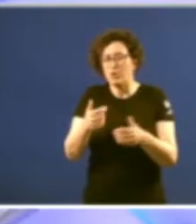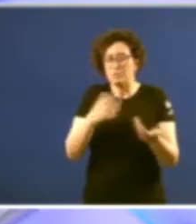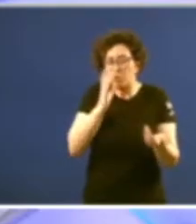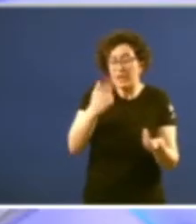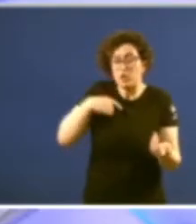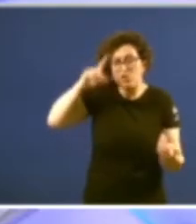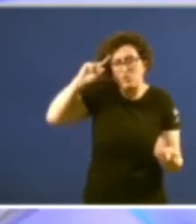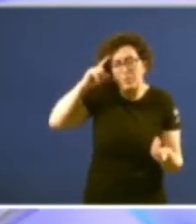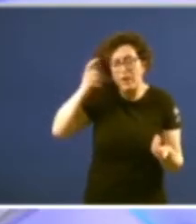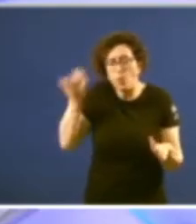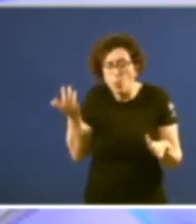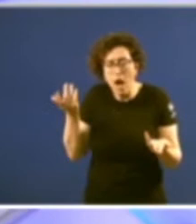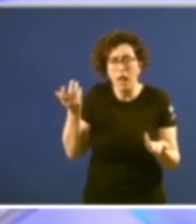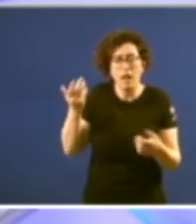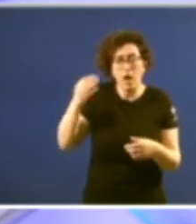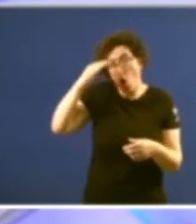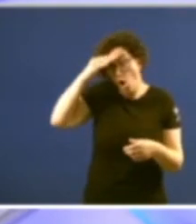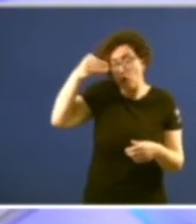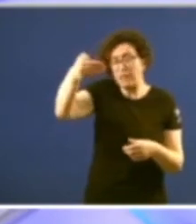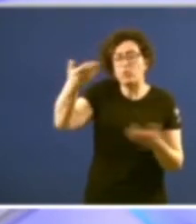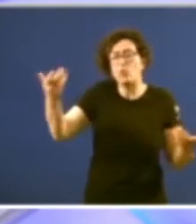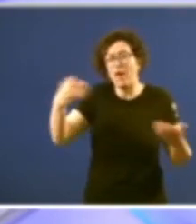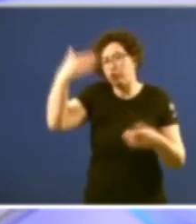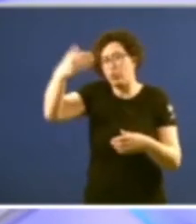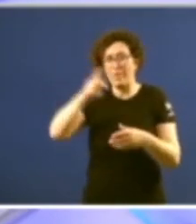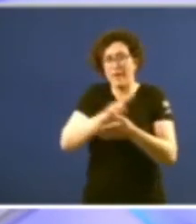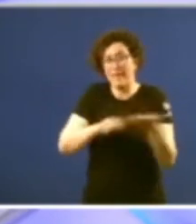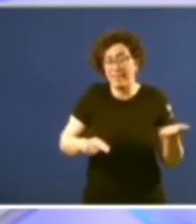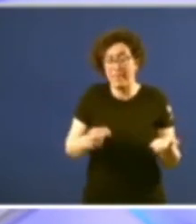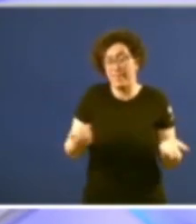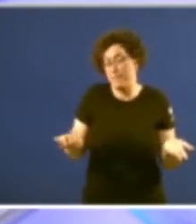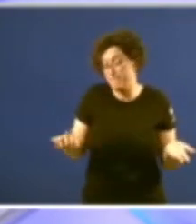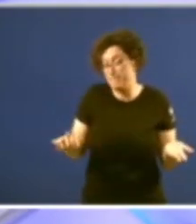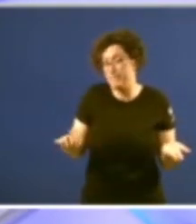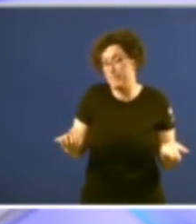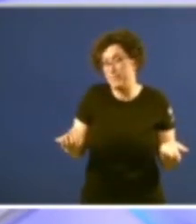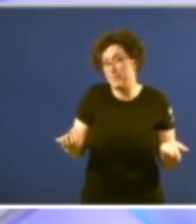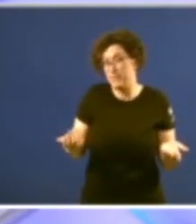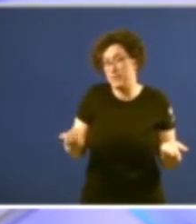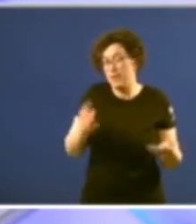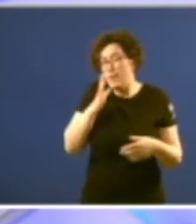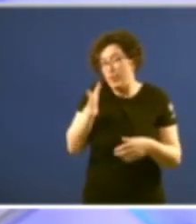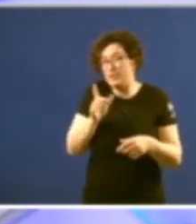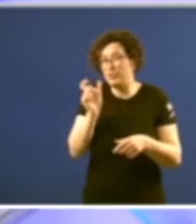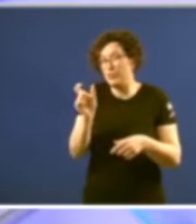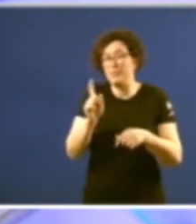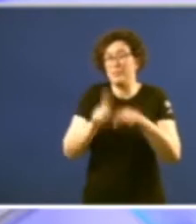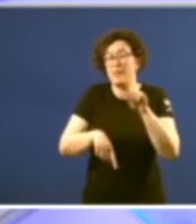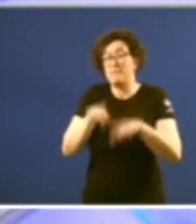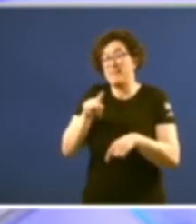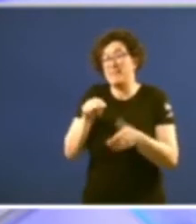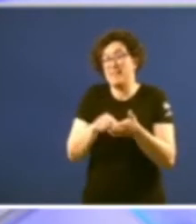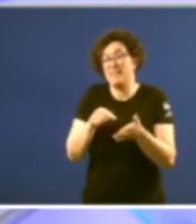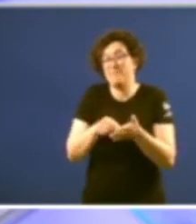cal era o horizonte que ia a ter Galicia ou se efectivamente ese depende non fai falta